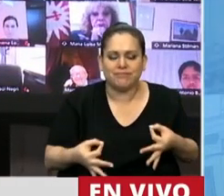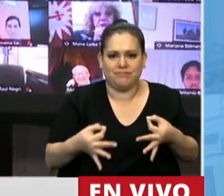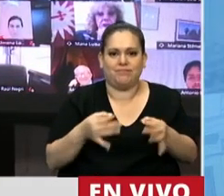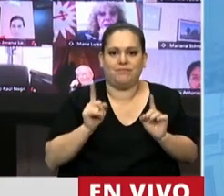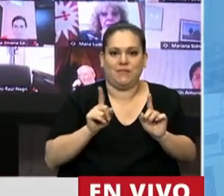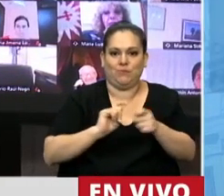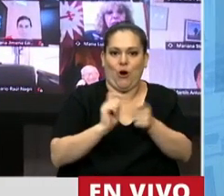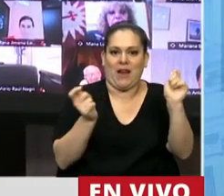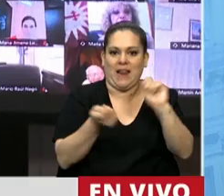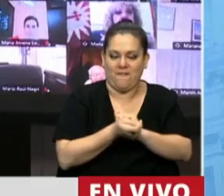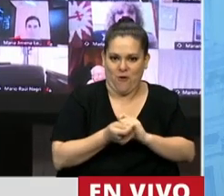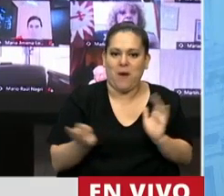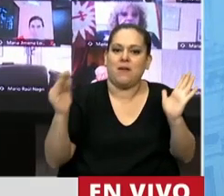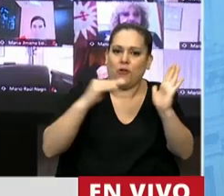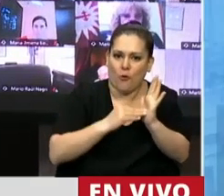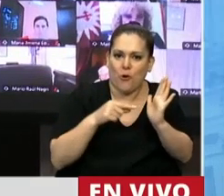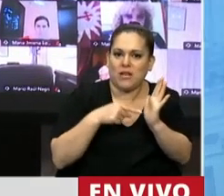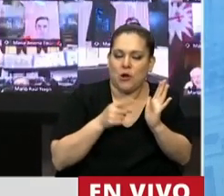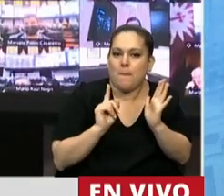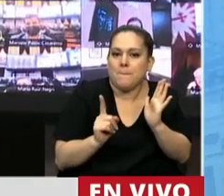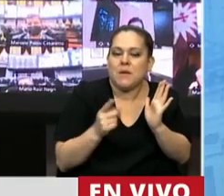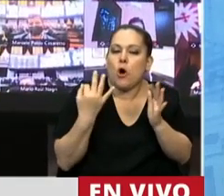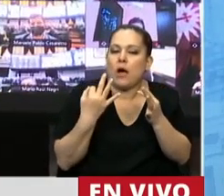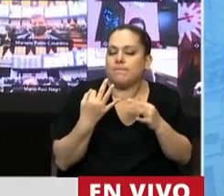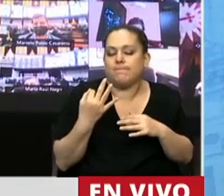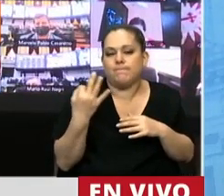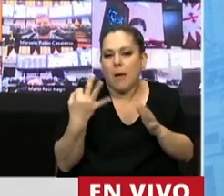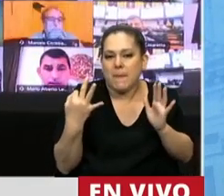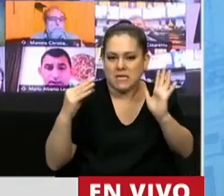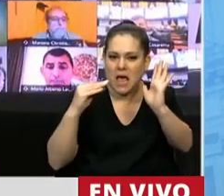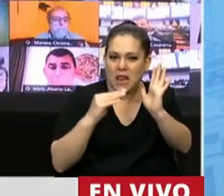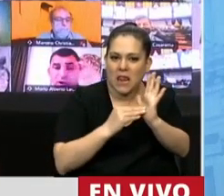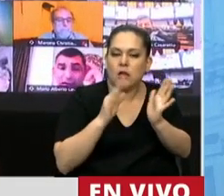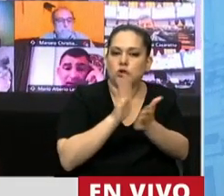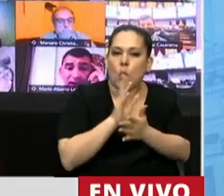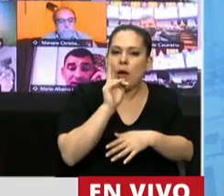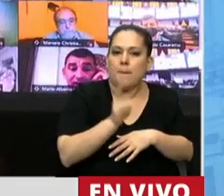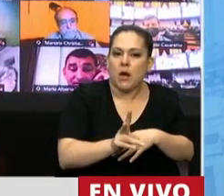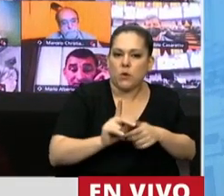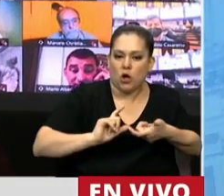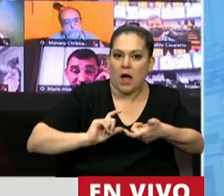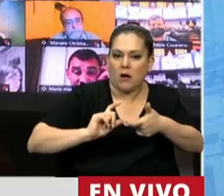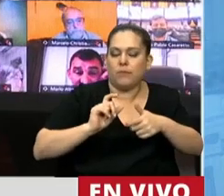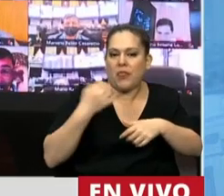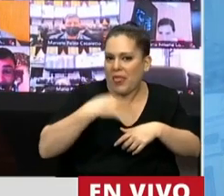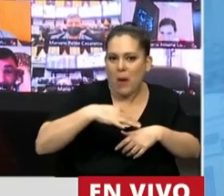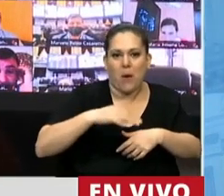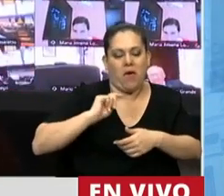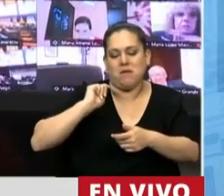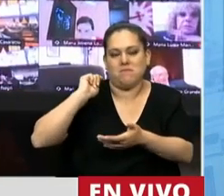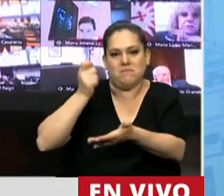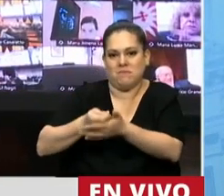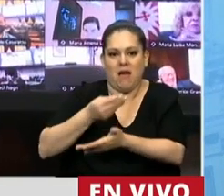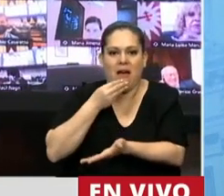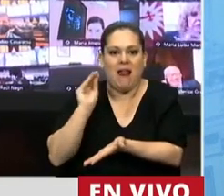reforma, a la incorporación de esta excepción de que es la prohibición de indexación de obligaciones alimentarias,